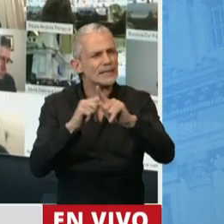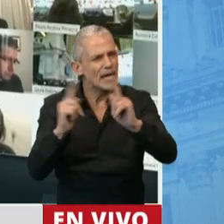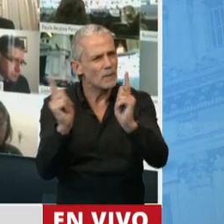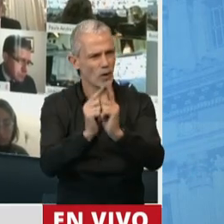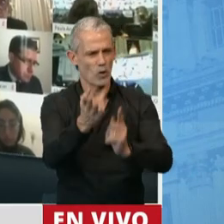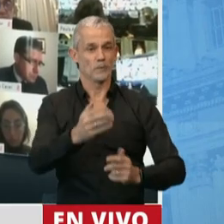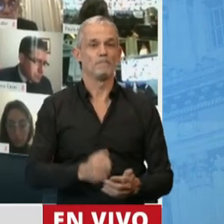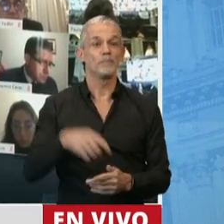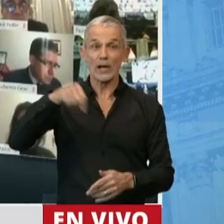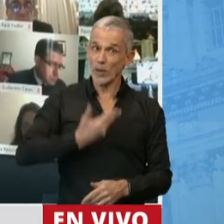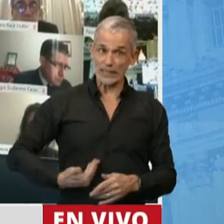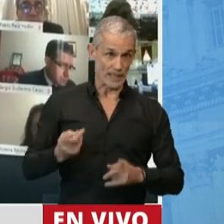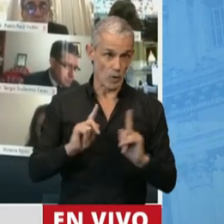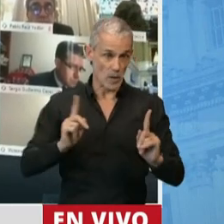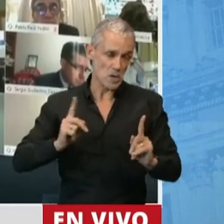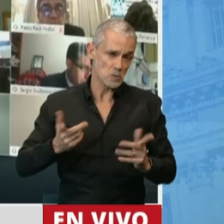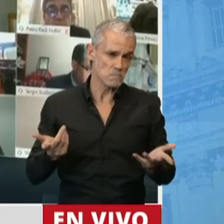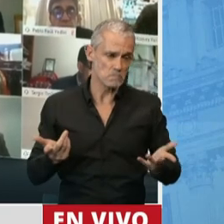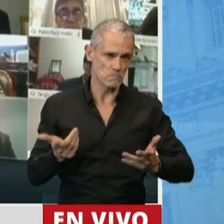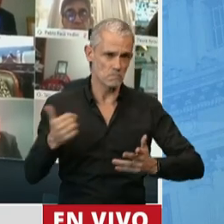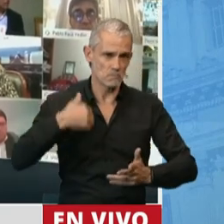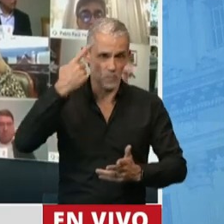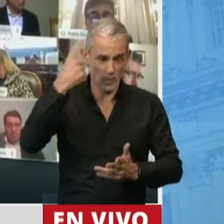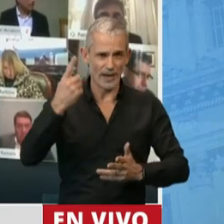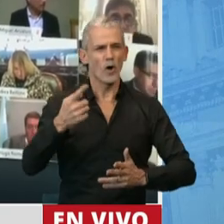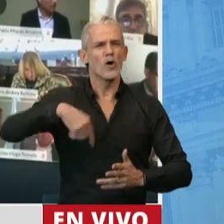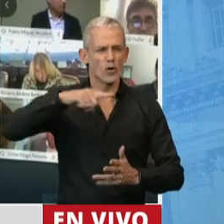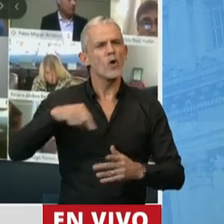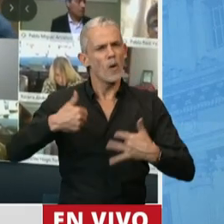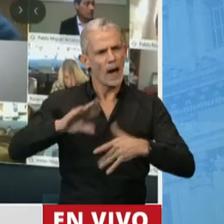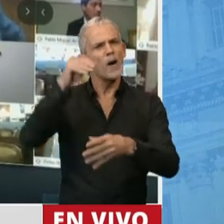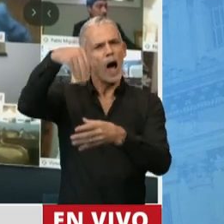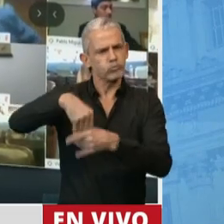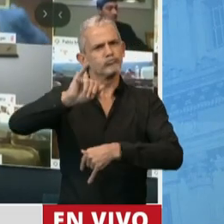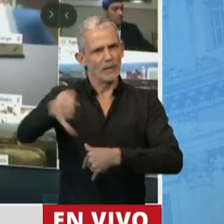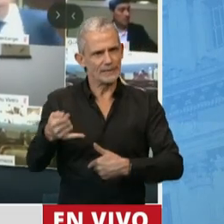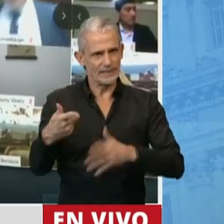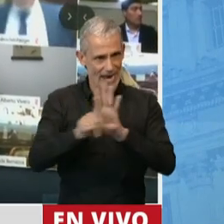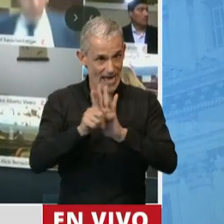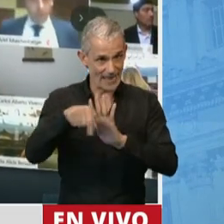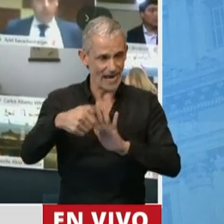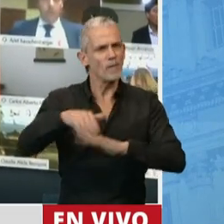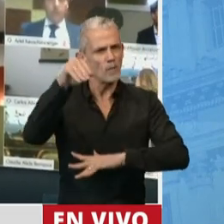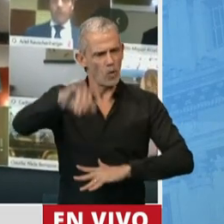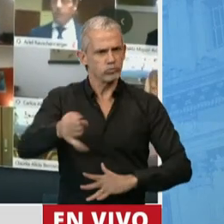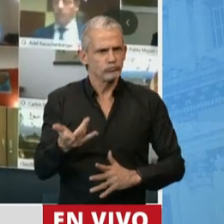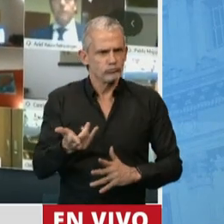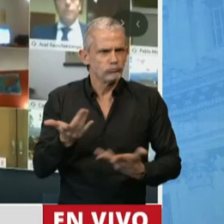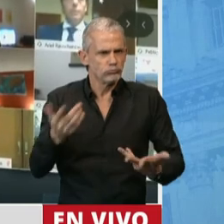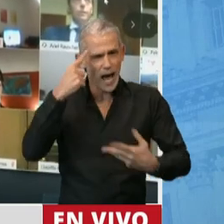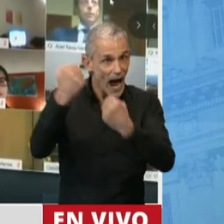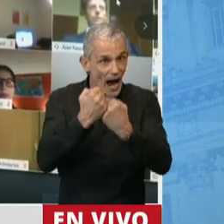de este gobierno. Y es por eso que vamos a apoyar esta ley. Apoyamos el